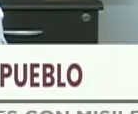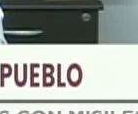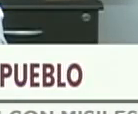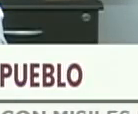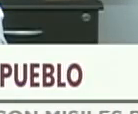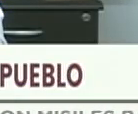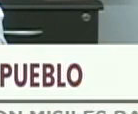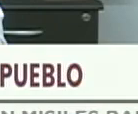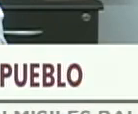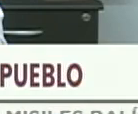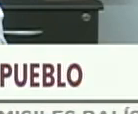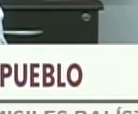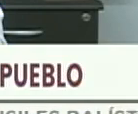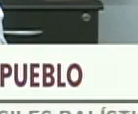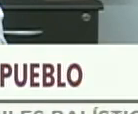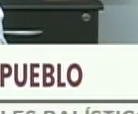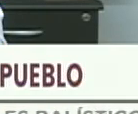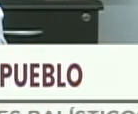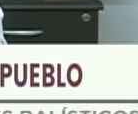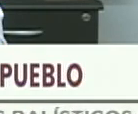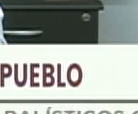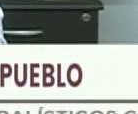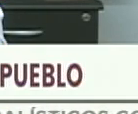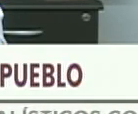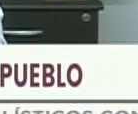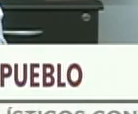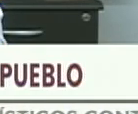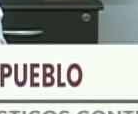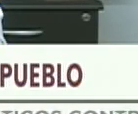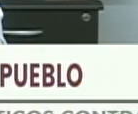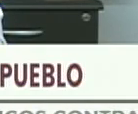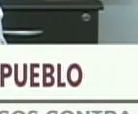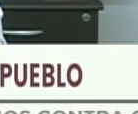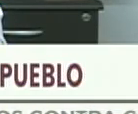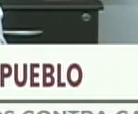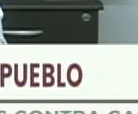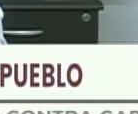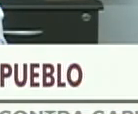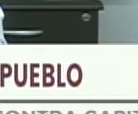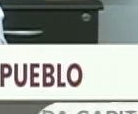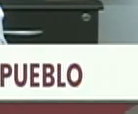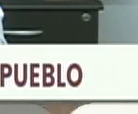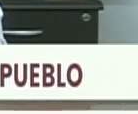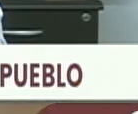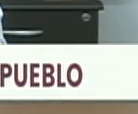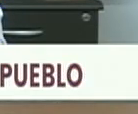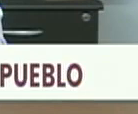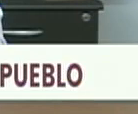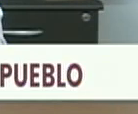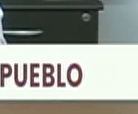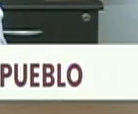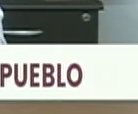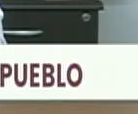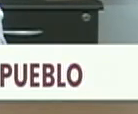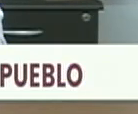cuidándonos, pendientes de que toda Venezuela se cuide, toda la familia se cuide.